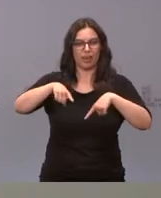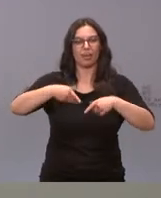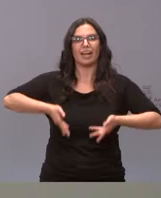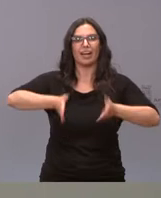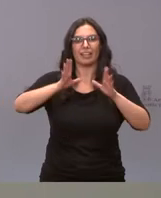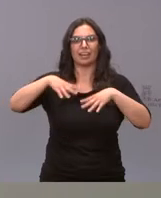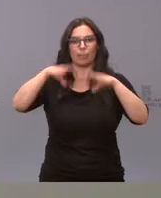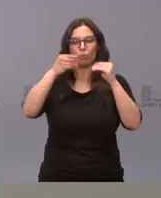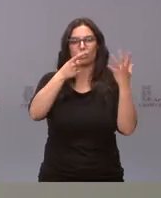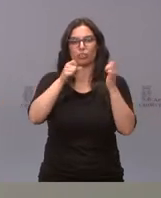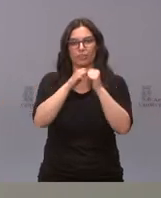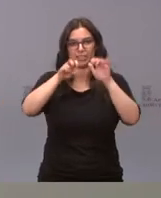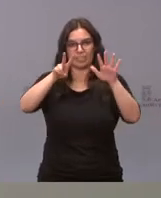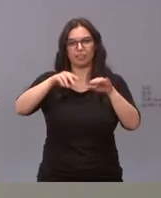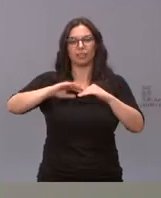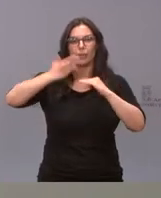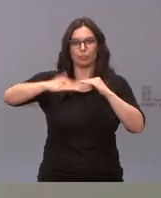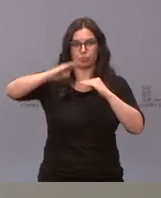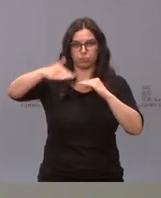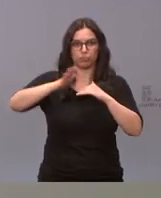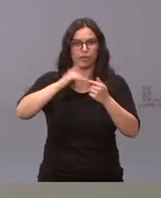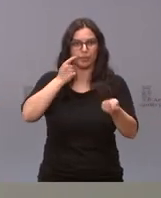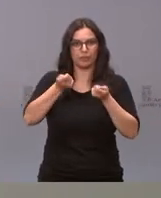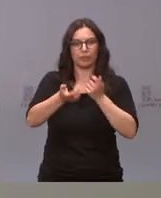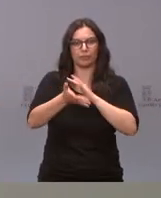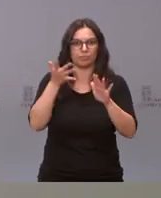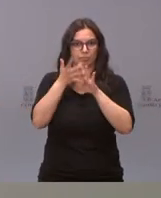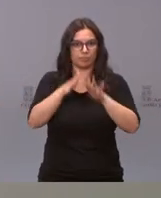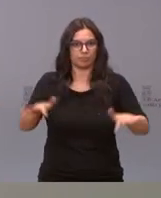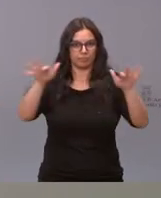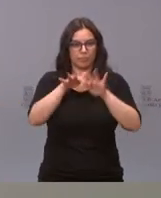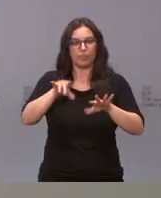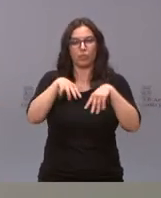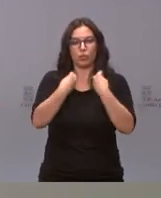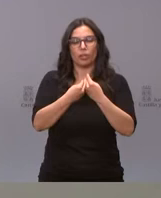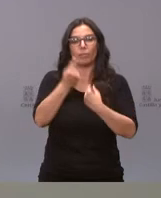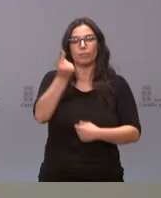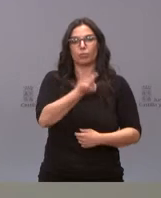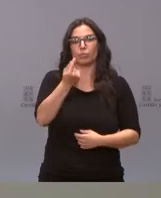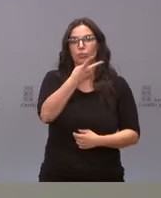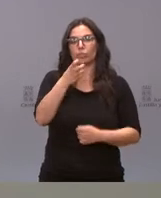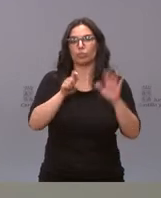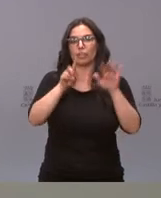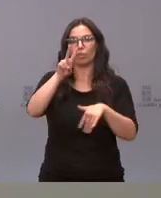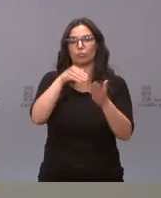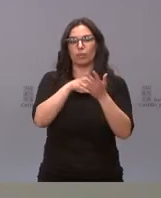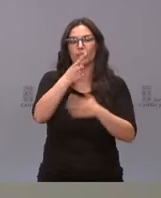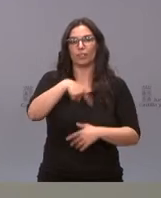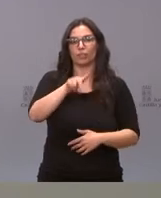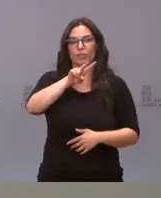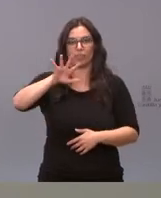Burgos 627, de Villanova a Argaño a Villadiego, en provincia de Burgos. Es un importe total del presupuesto de 262.125